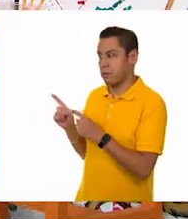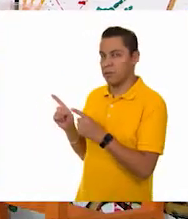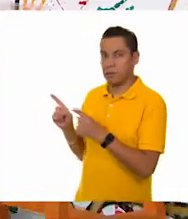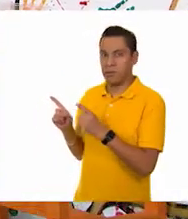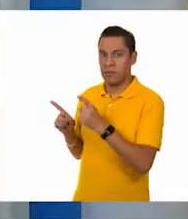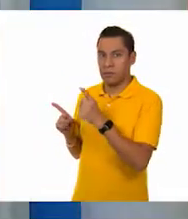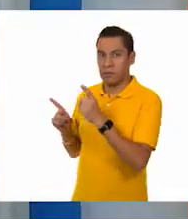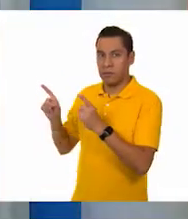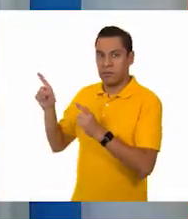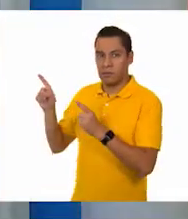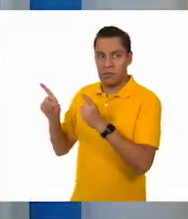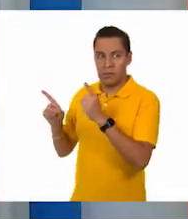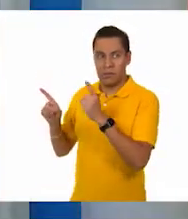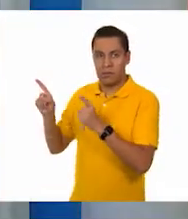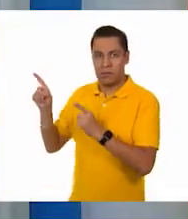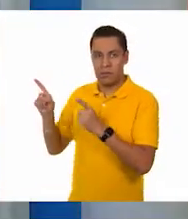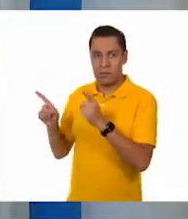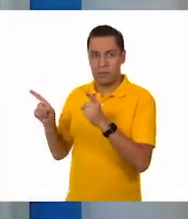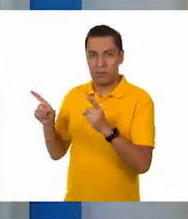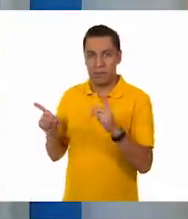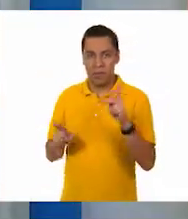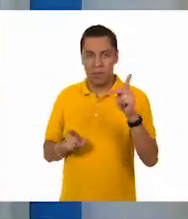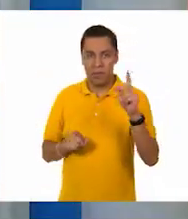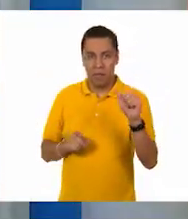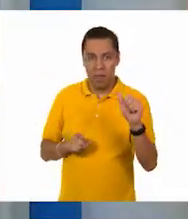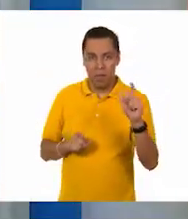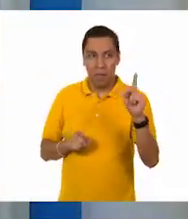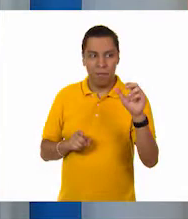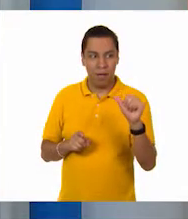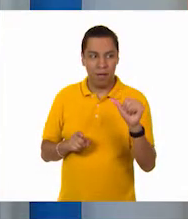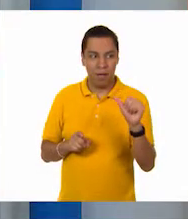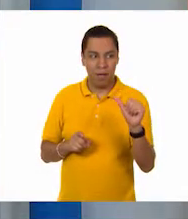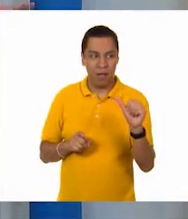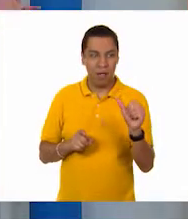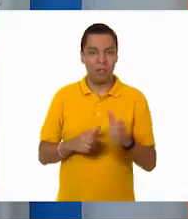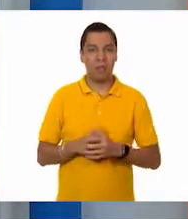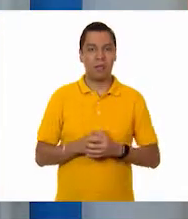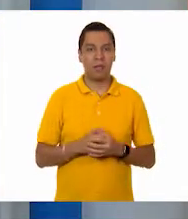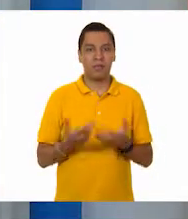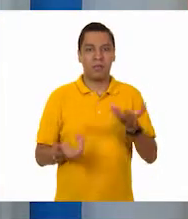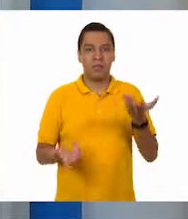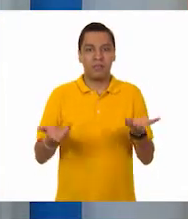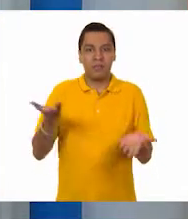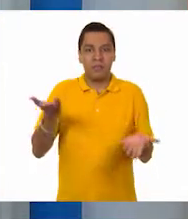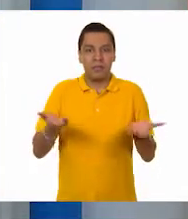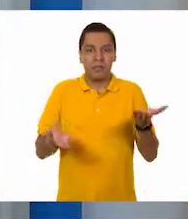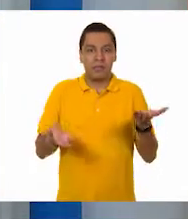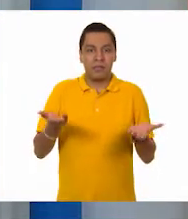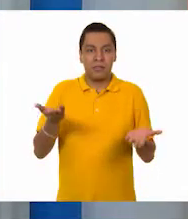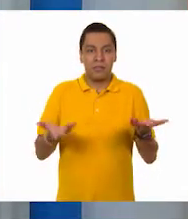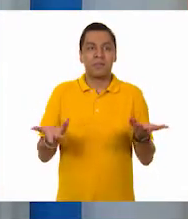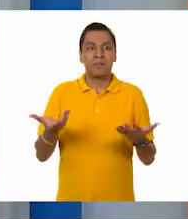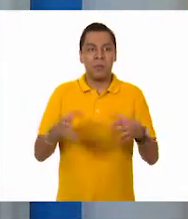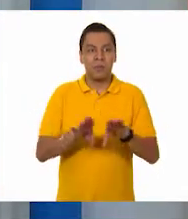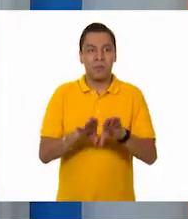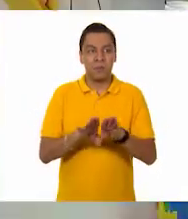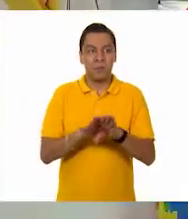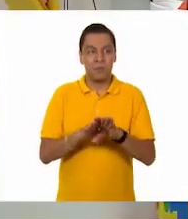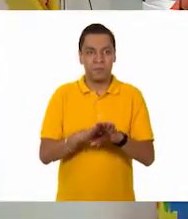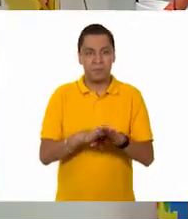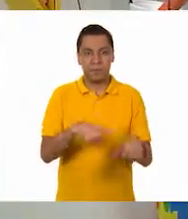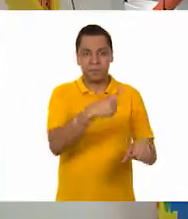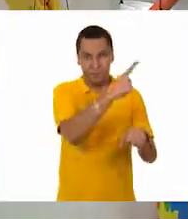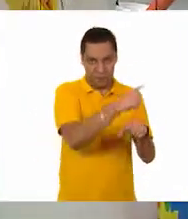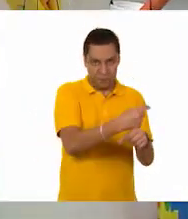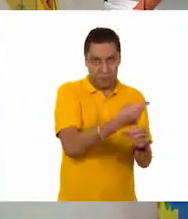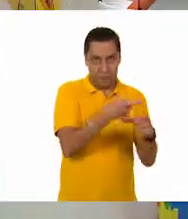Sí, porque aquí tenemos en nuestra orden, sería papa y zanahoria, porque ya sabemos que la más pesada sería la calabaza. Claro, claro. Bueno, mira, aquí que aprovechando